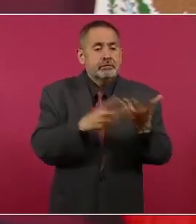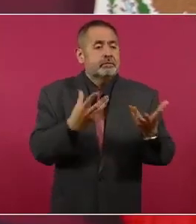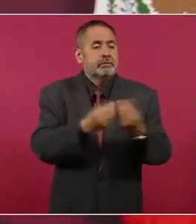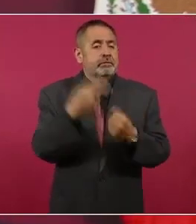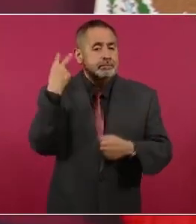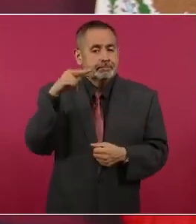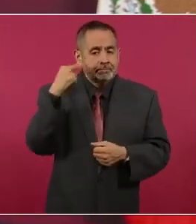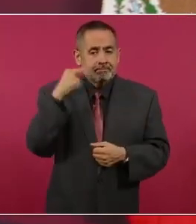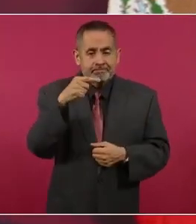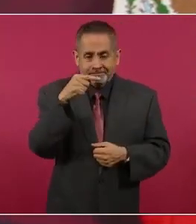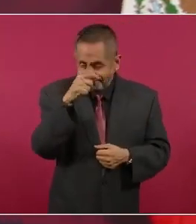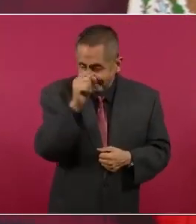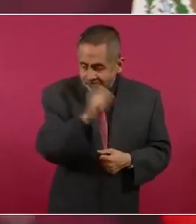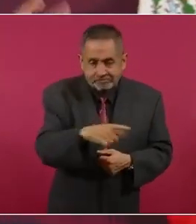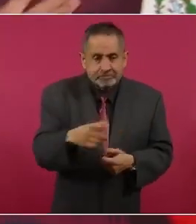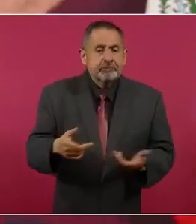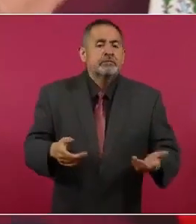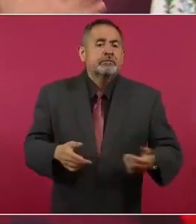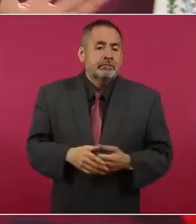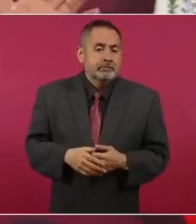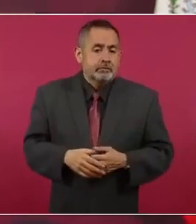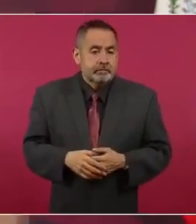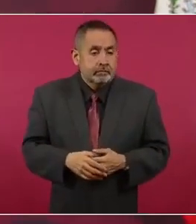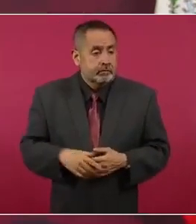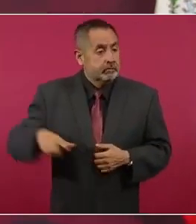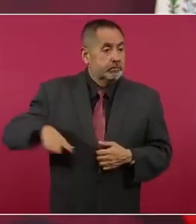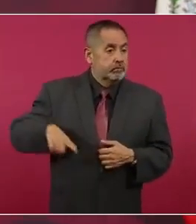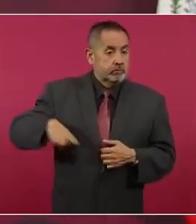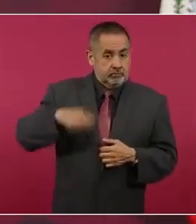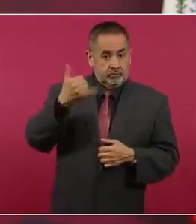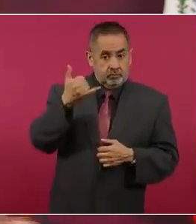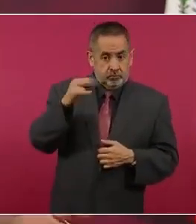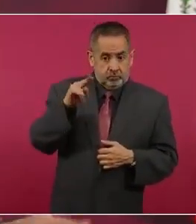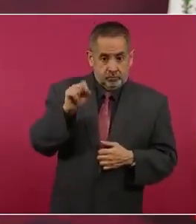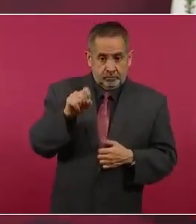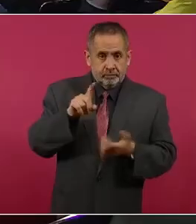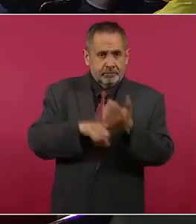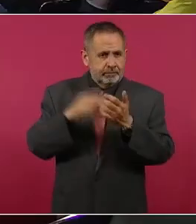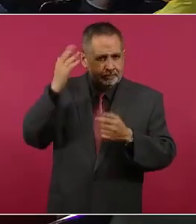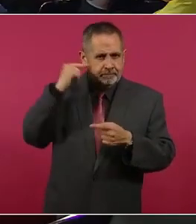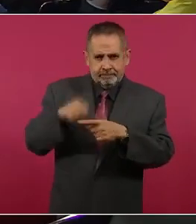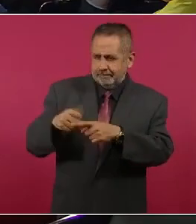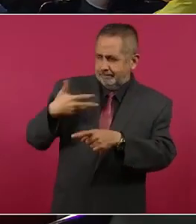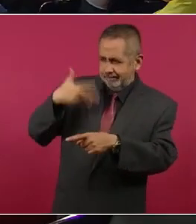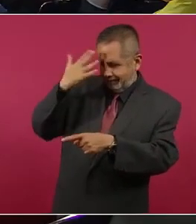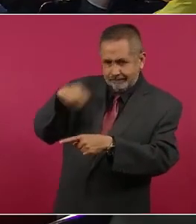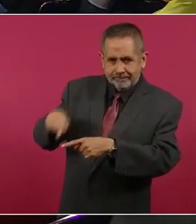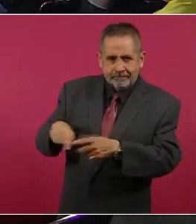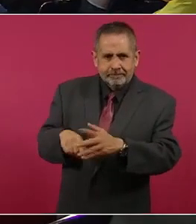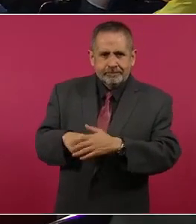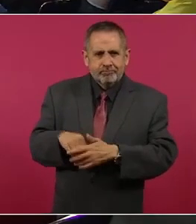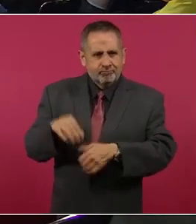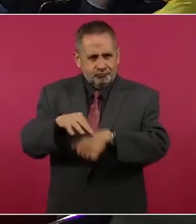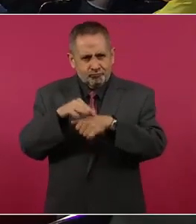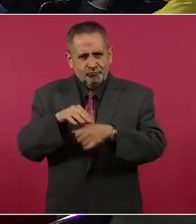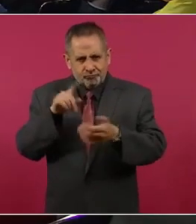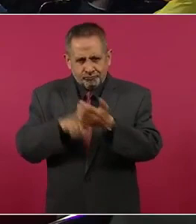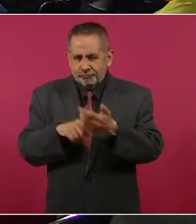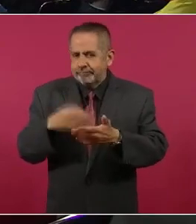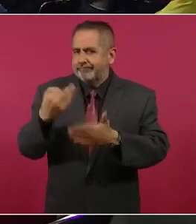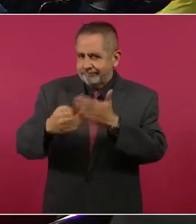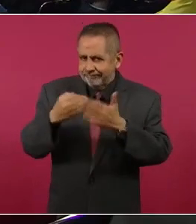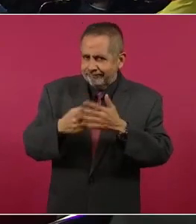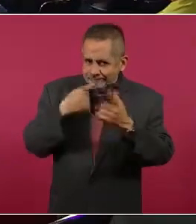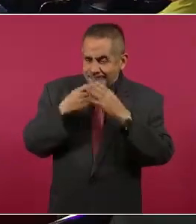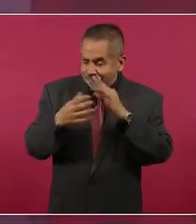y en el gobierno de Yunes, aquí está Diego, porque tenemos ese asunto todavía